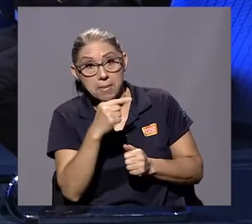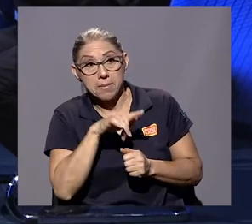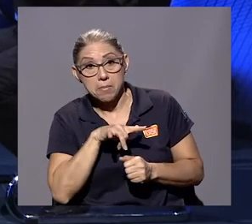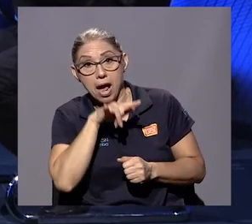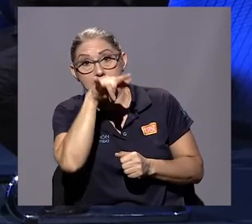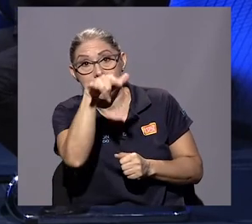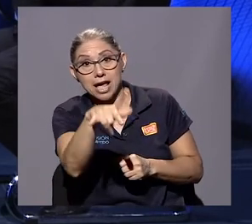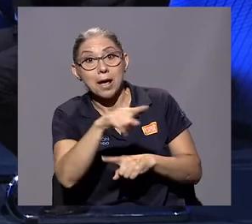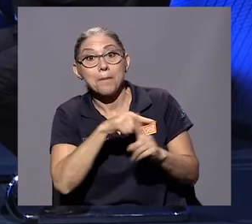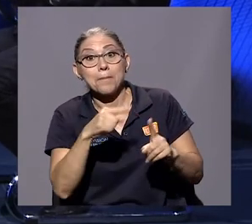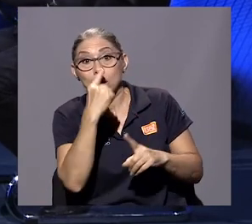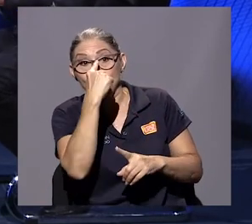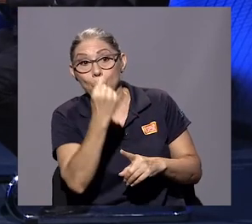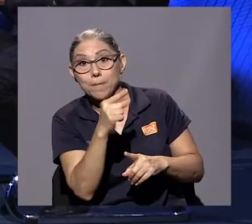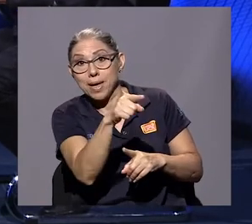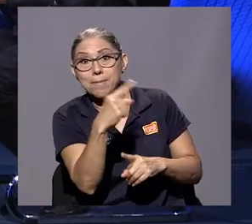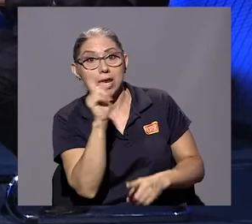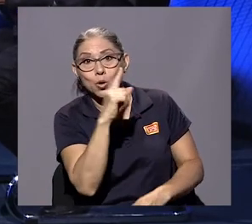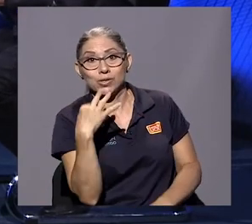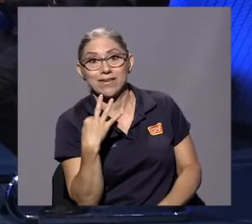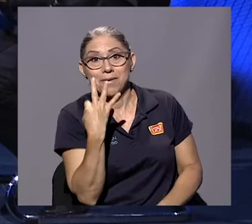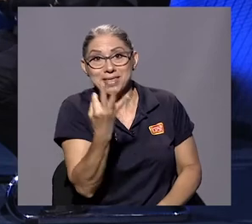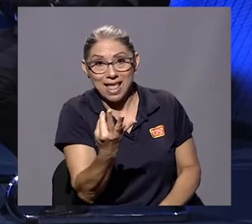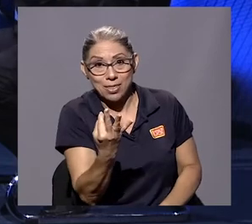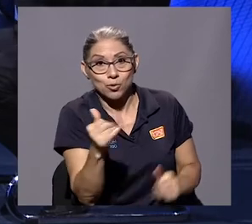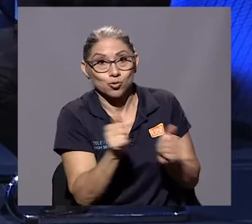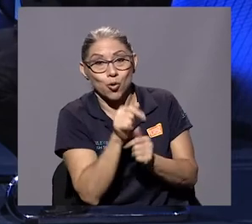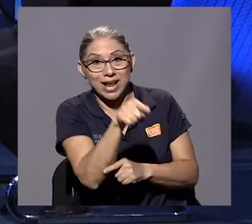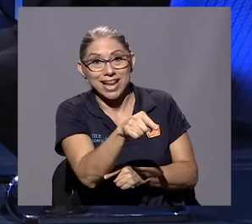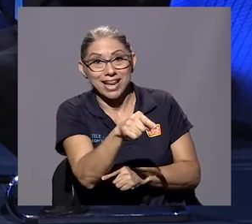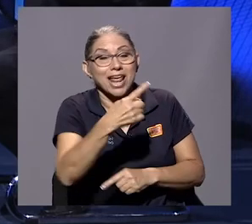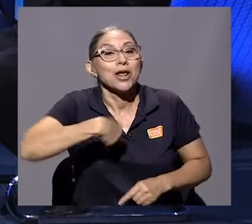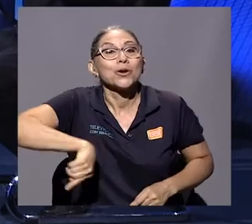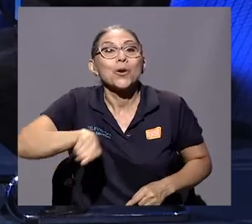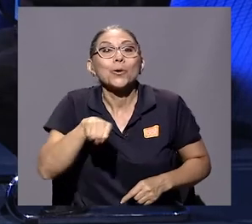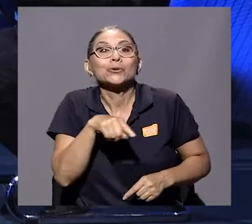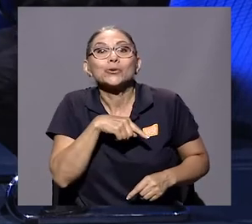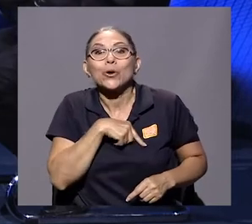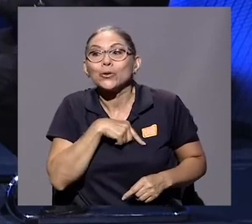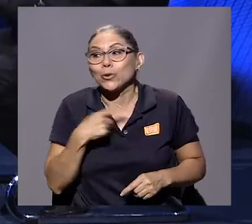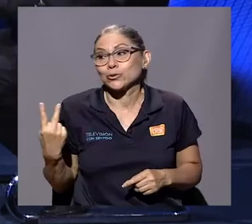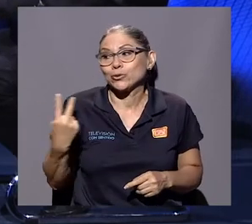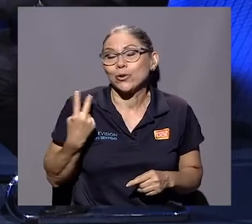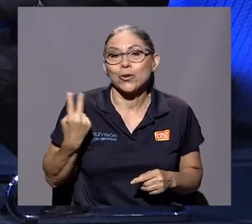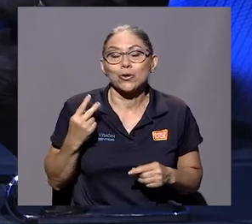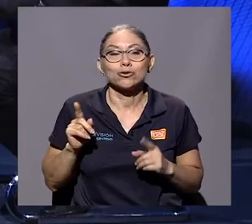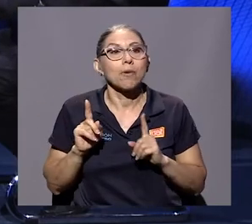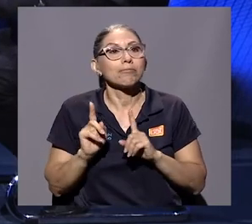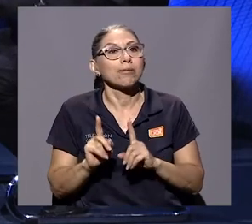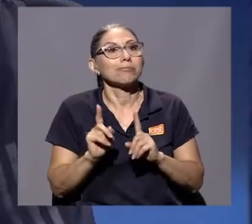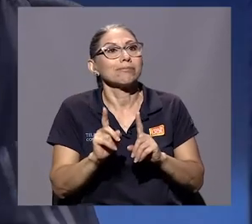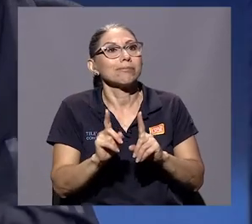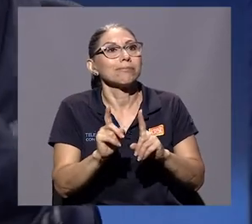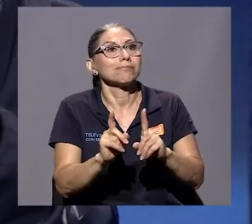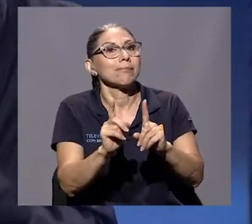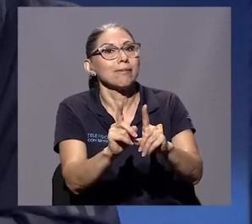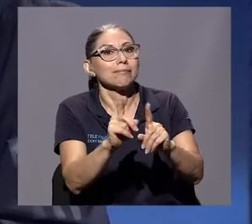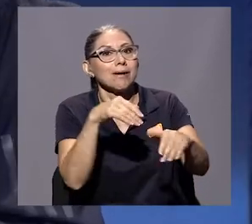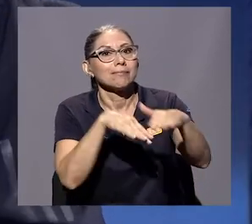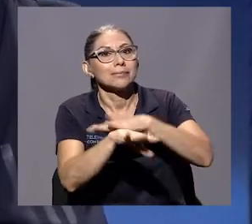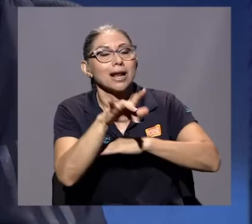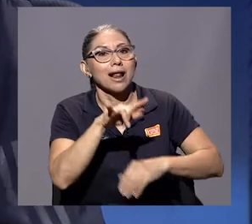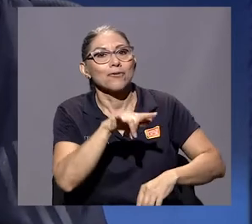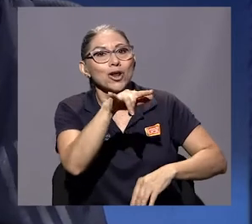Pero claro, Don Pepe no nos estaba invitando a venirnos con él. Nosotros aparecimos al pie de la